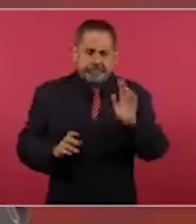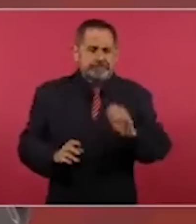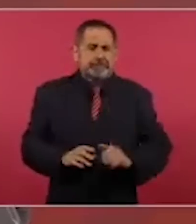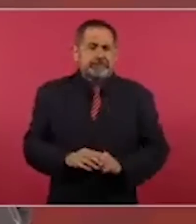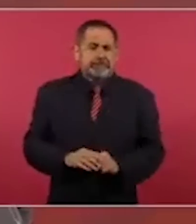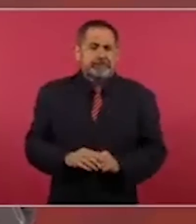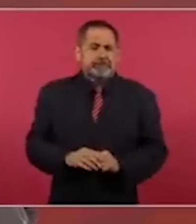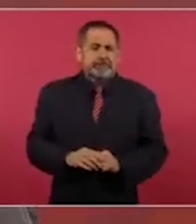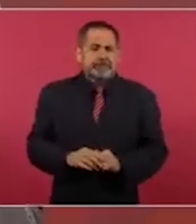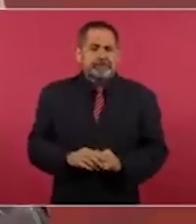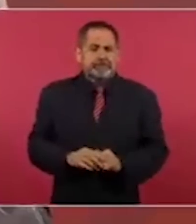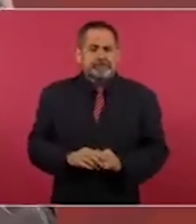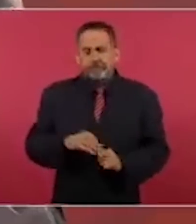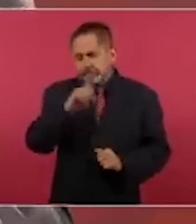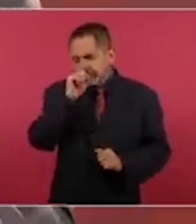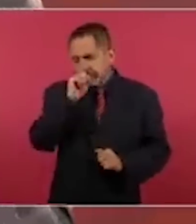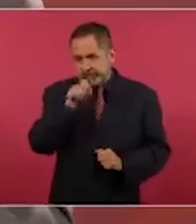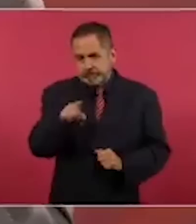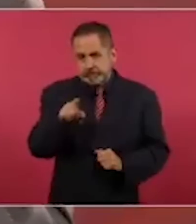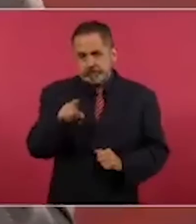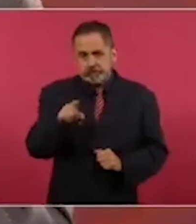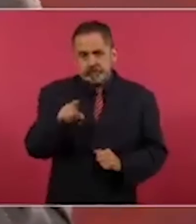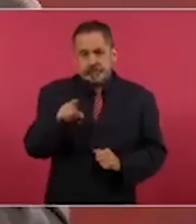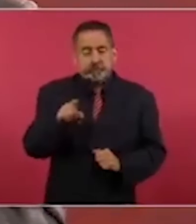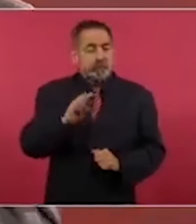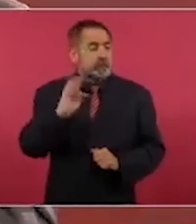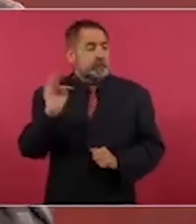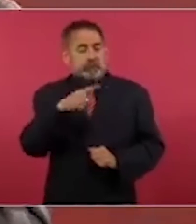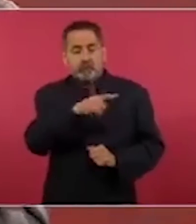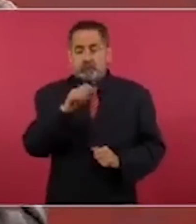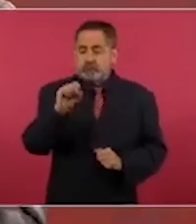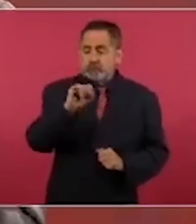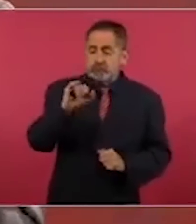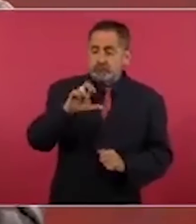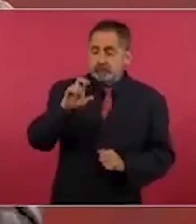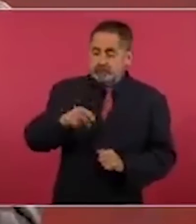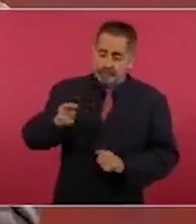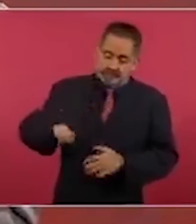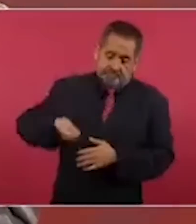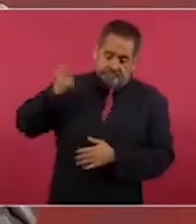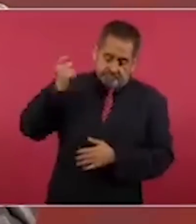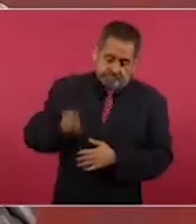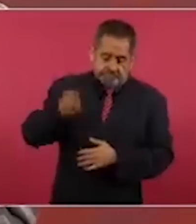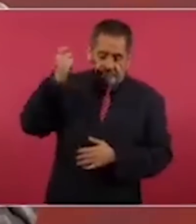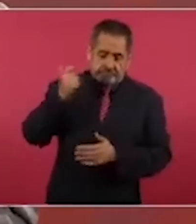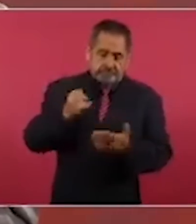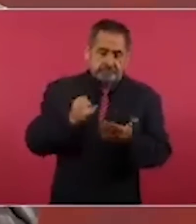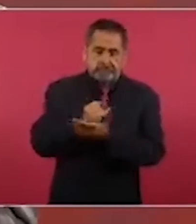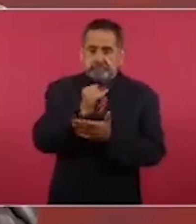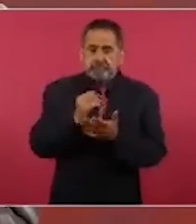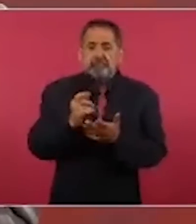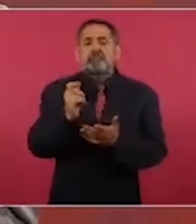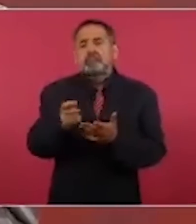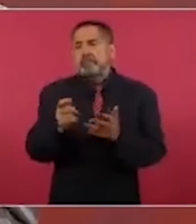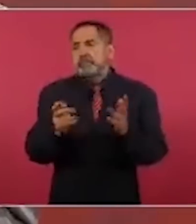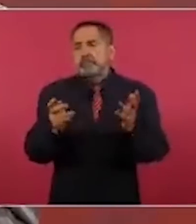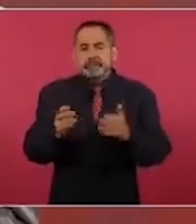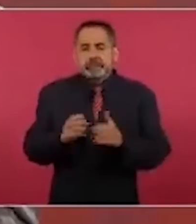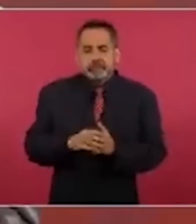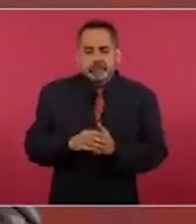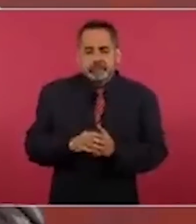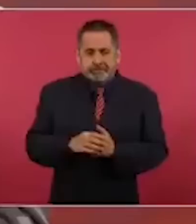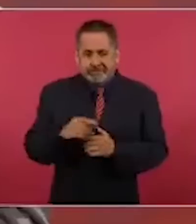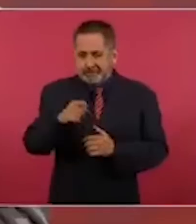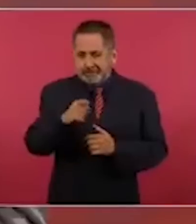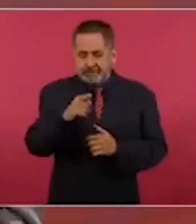Y si la Corte resuelve que ya